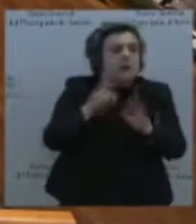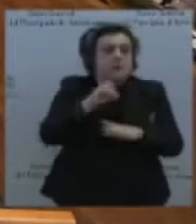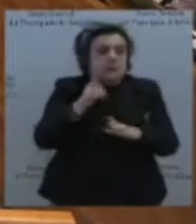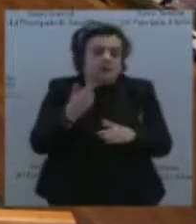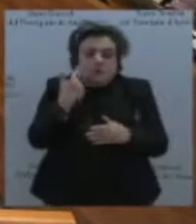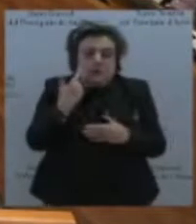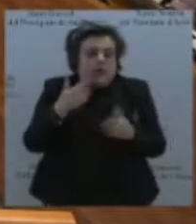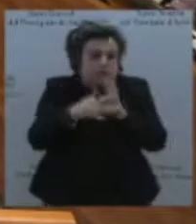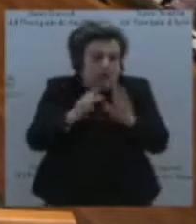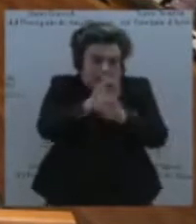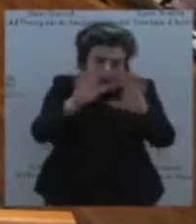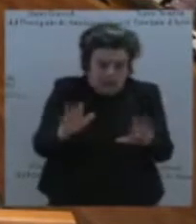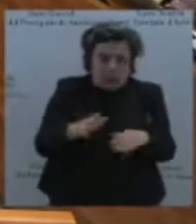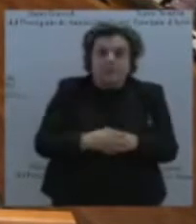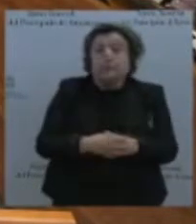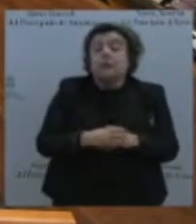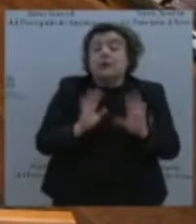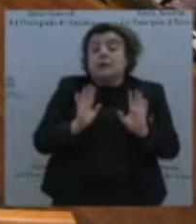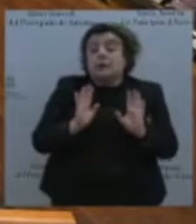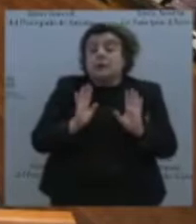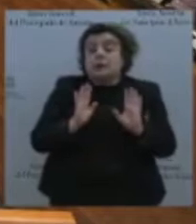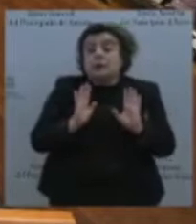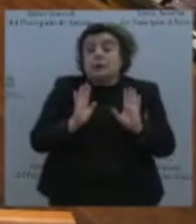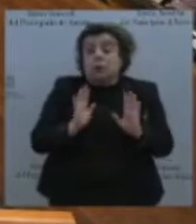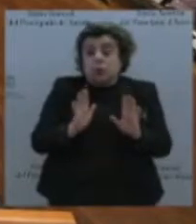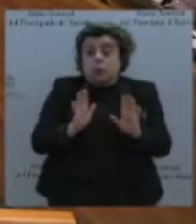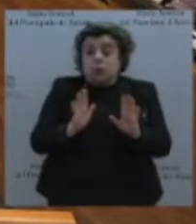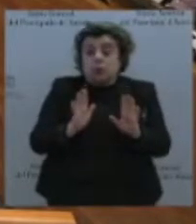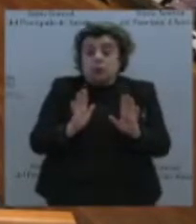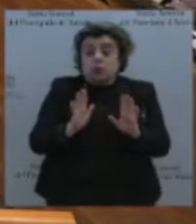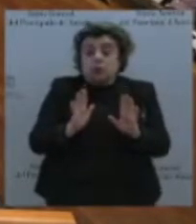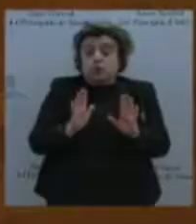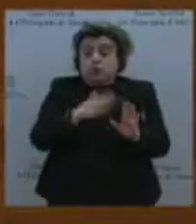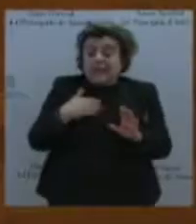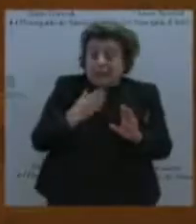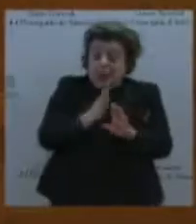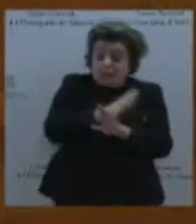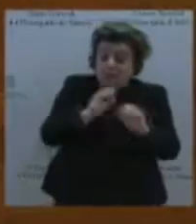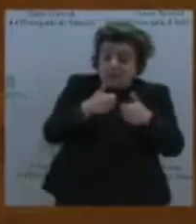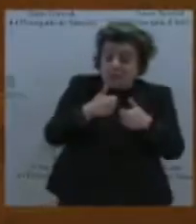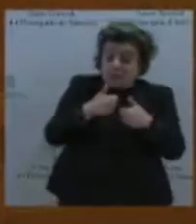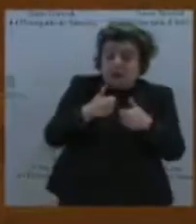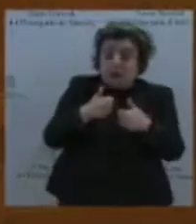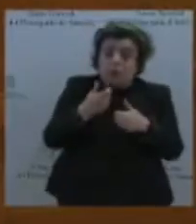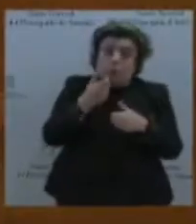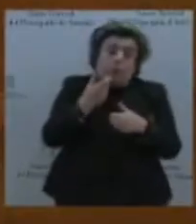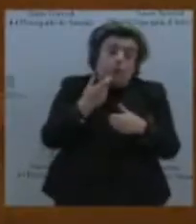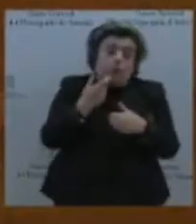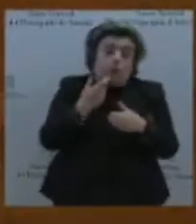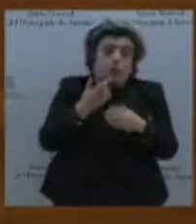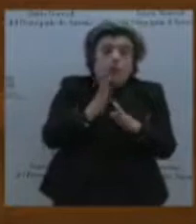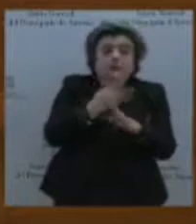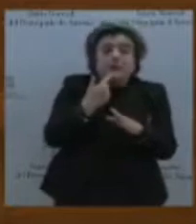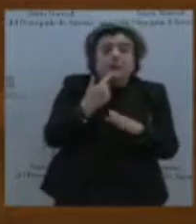destinar unas palabras a su PNL, quiero el primer bulo y mentira, porque ya estoy cansado de